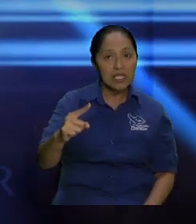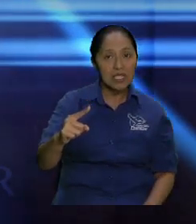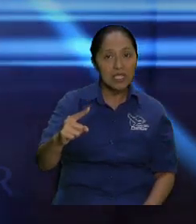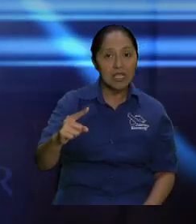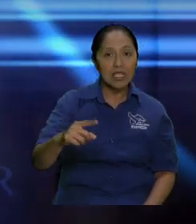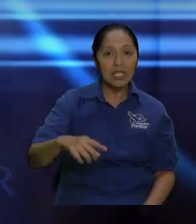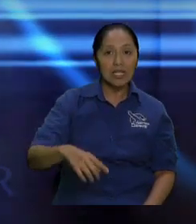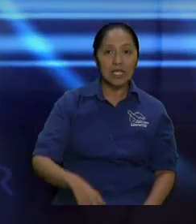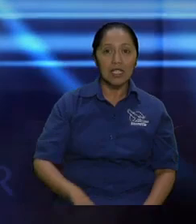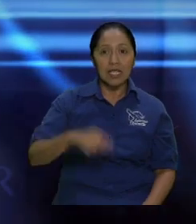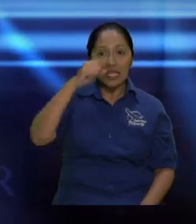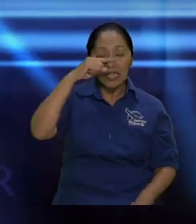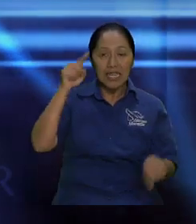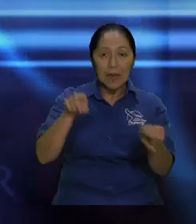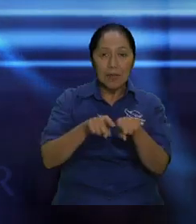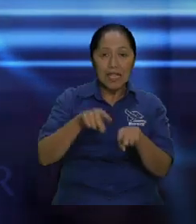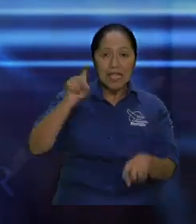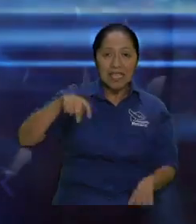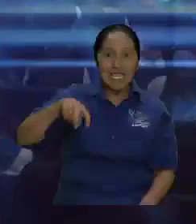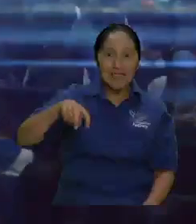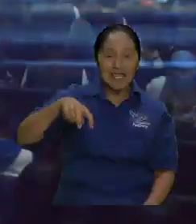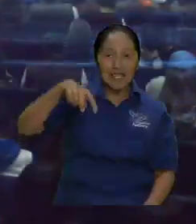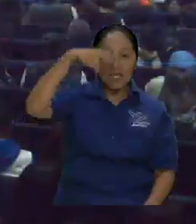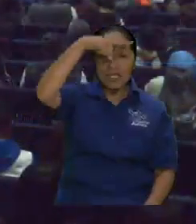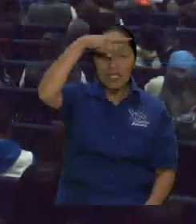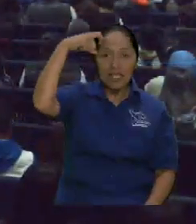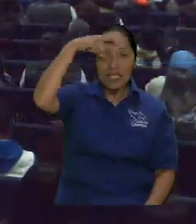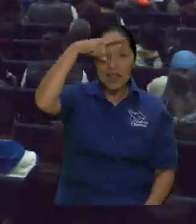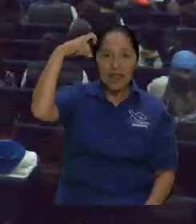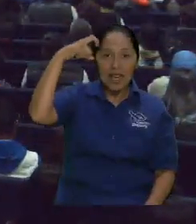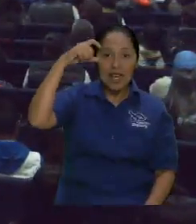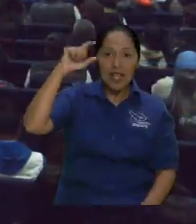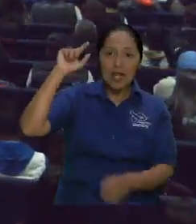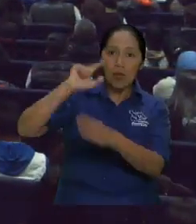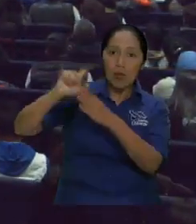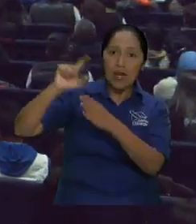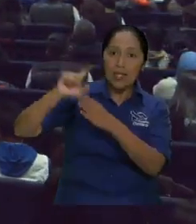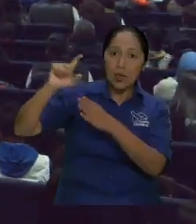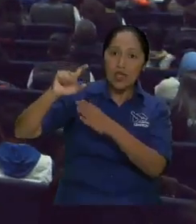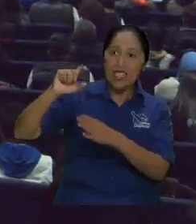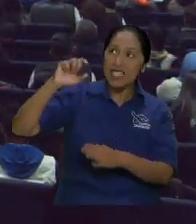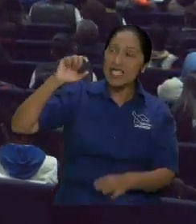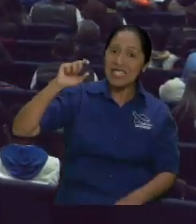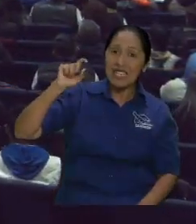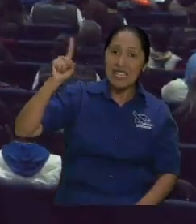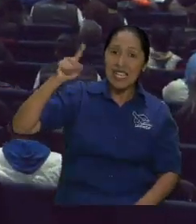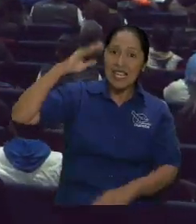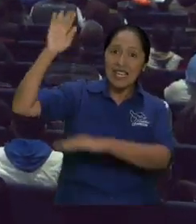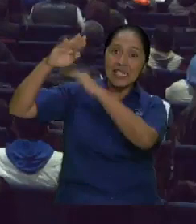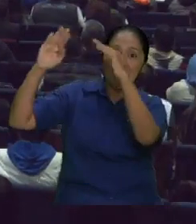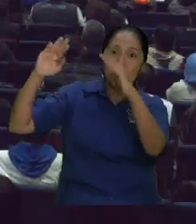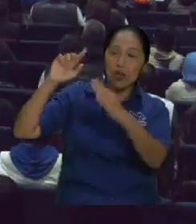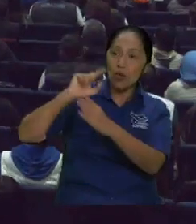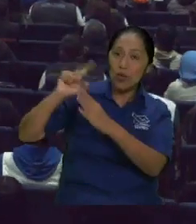trabajen por lo eterno no por lo temporal entonces quieren una buena comida es la eterna